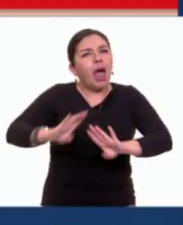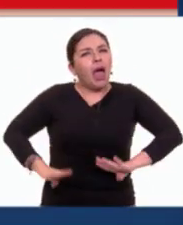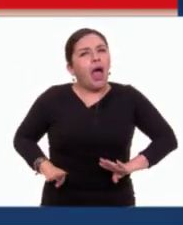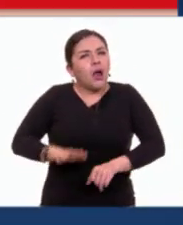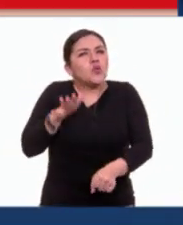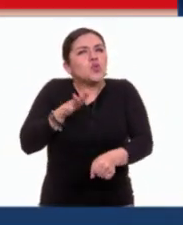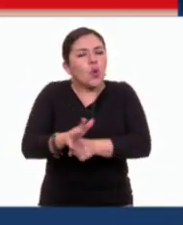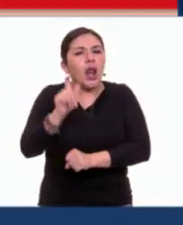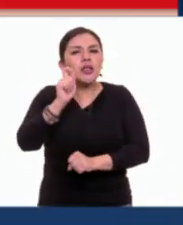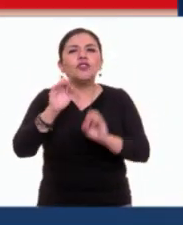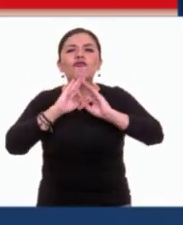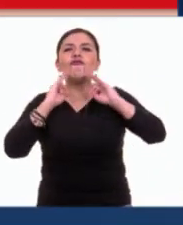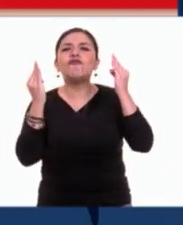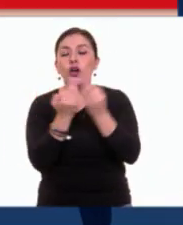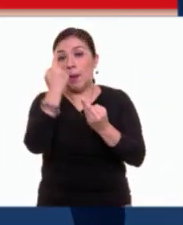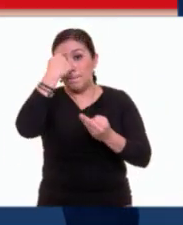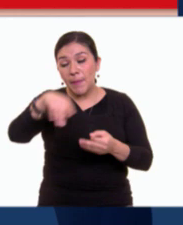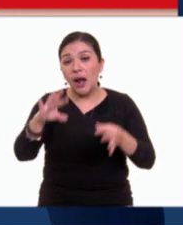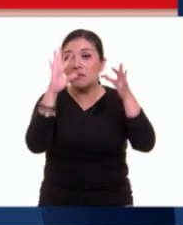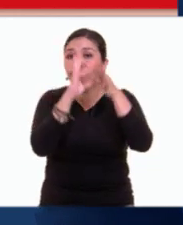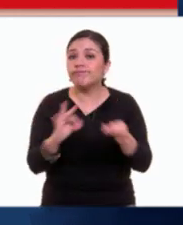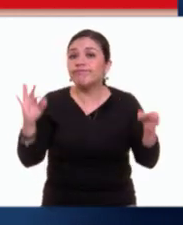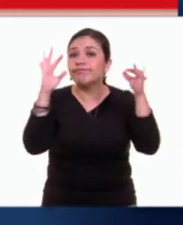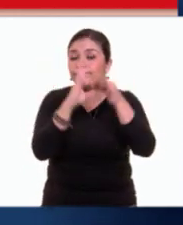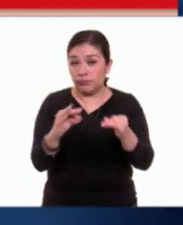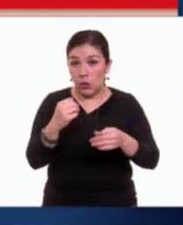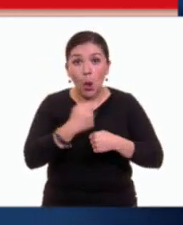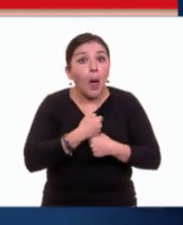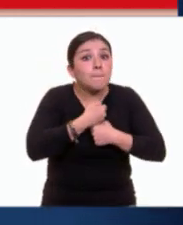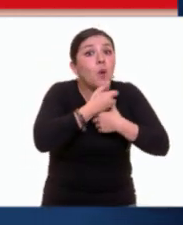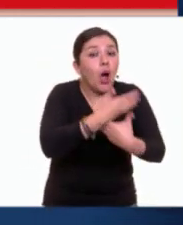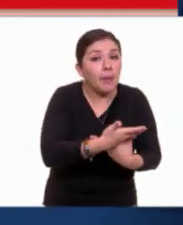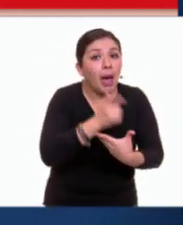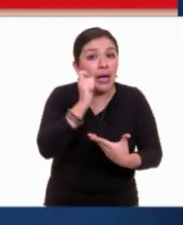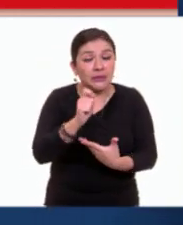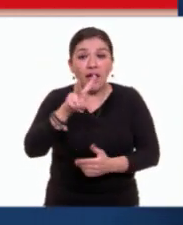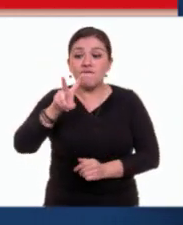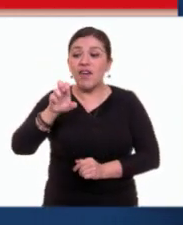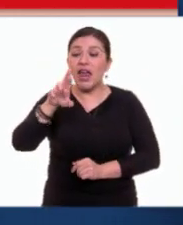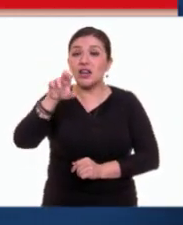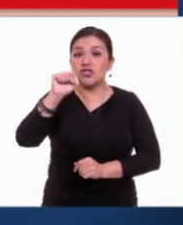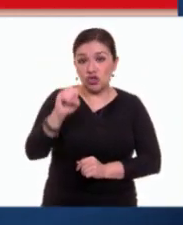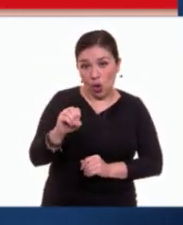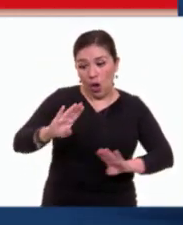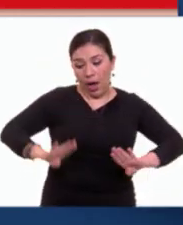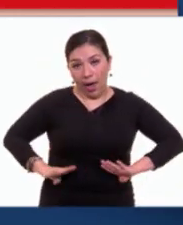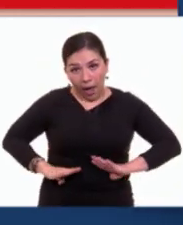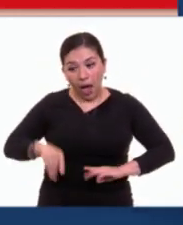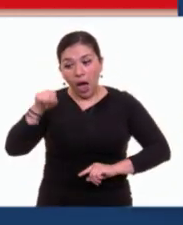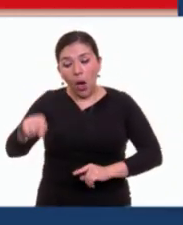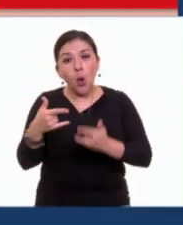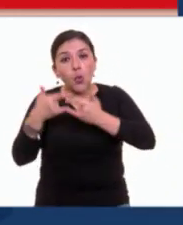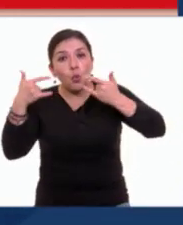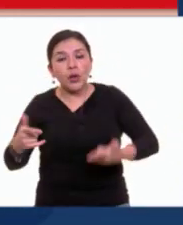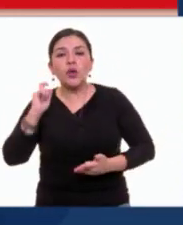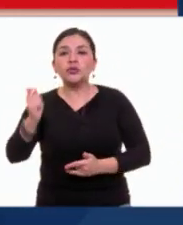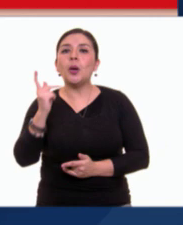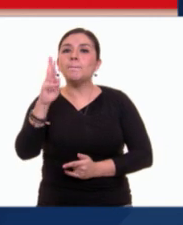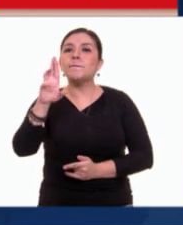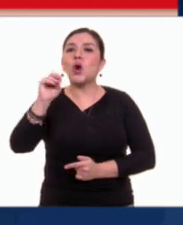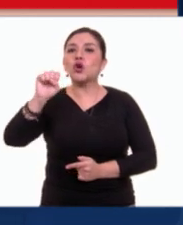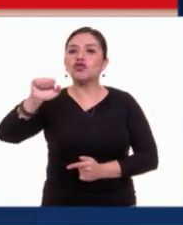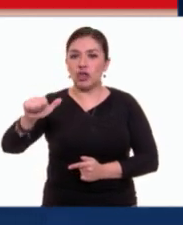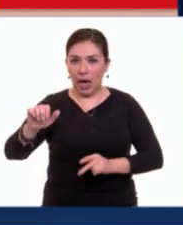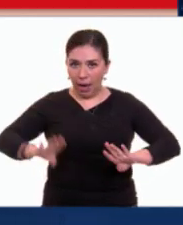en cuenta es la forma de presentación. El poema se presenta en verso y el cuento en prosa. Gaby,